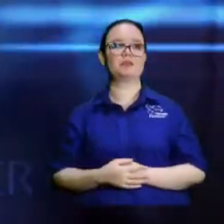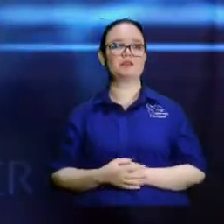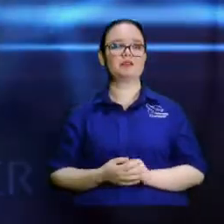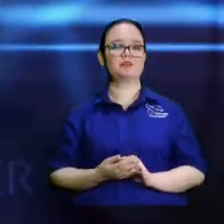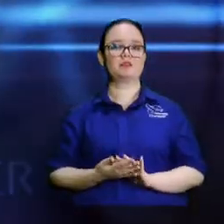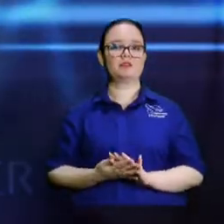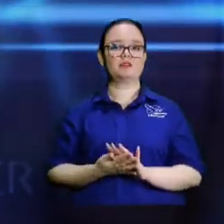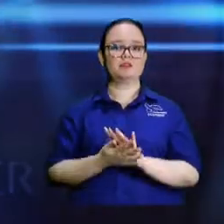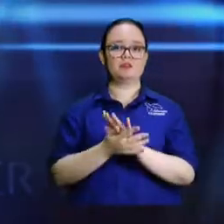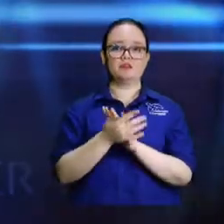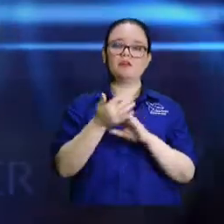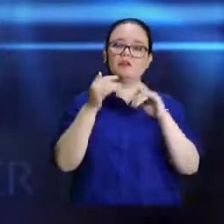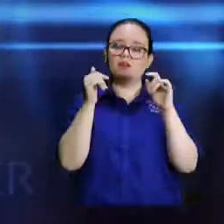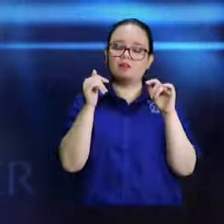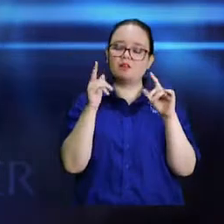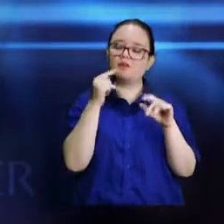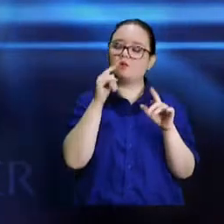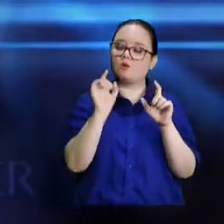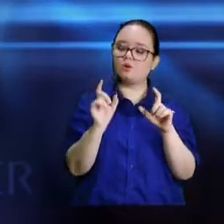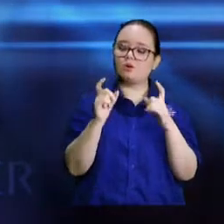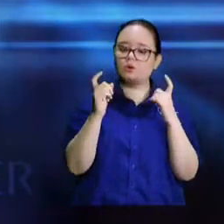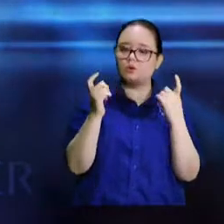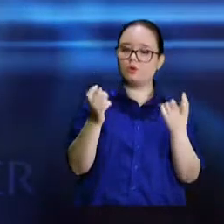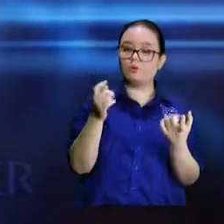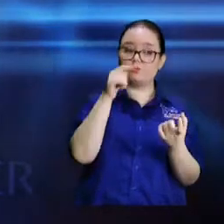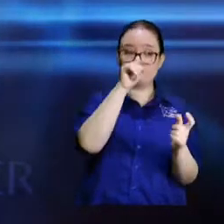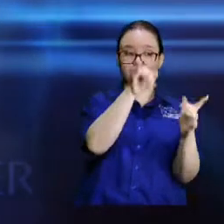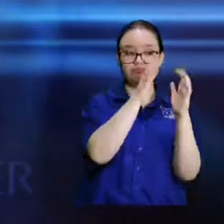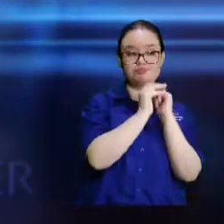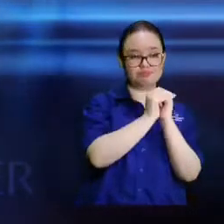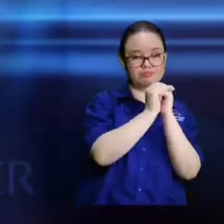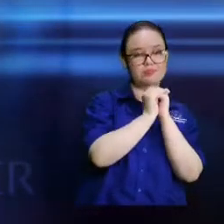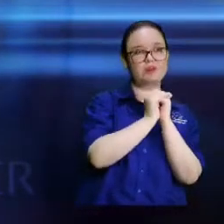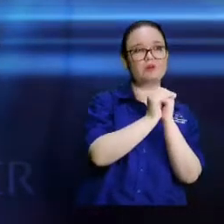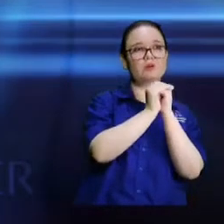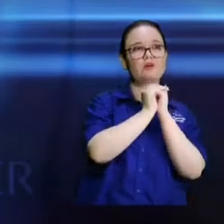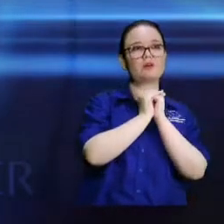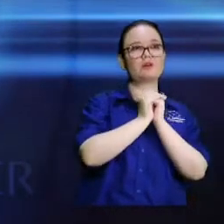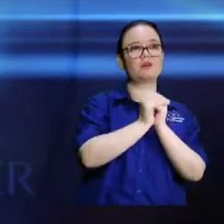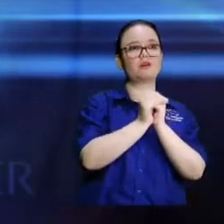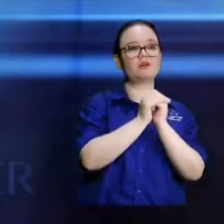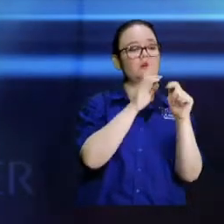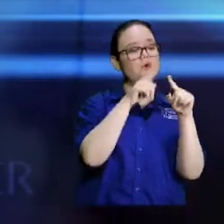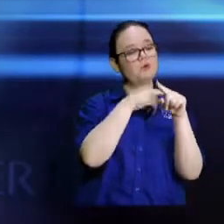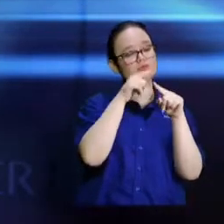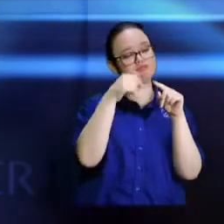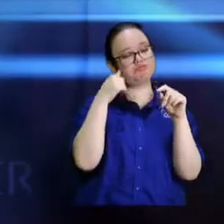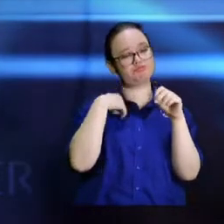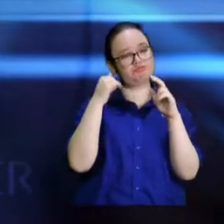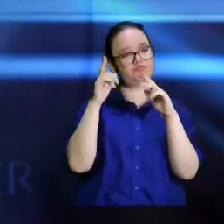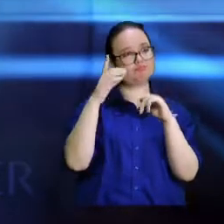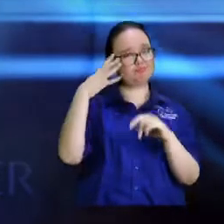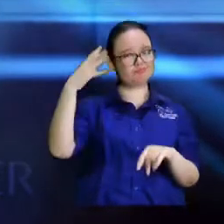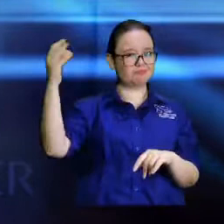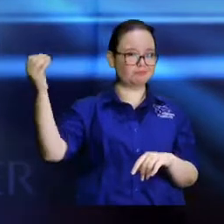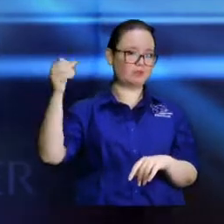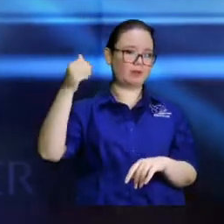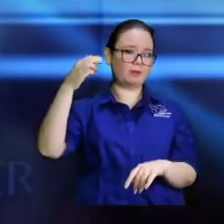extrañas se los voy a leer. Como te rogué al partir para Macedonia